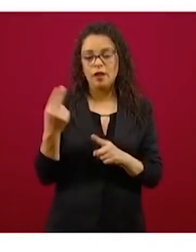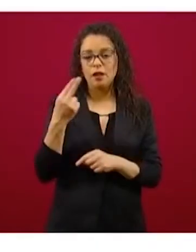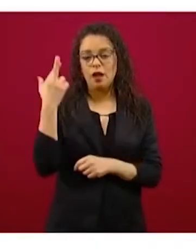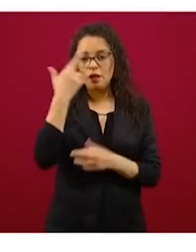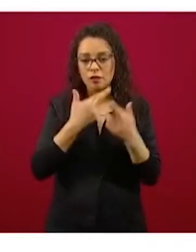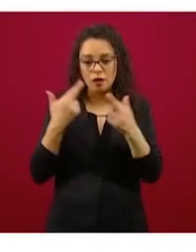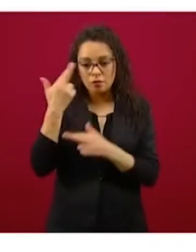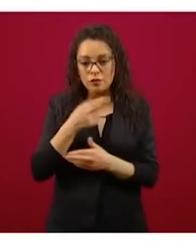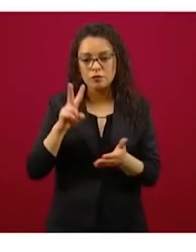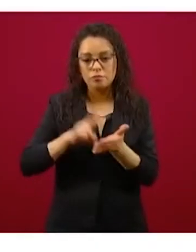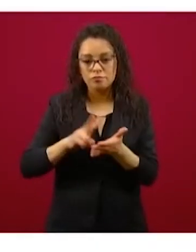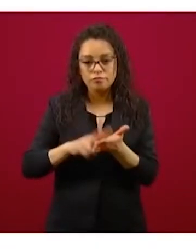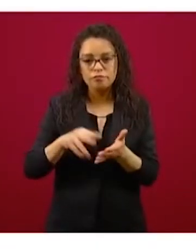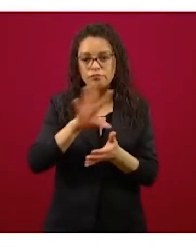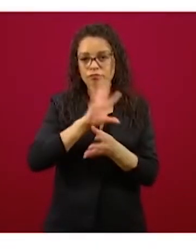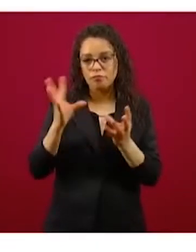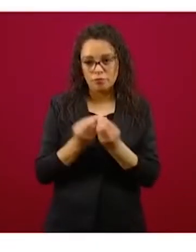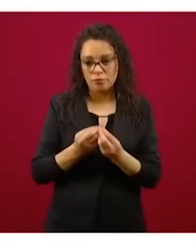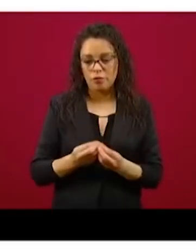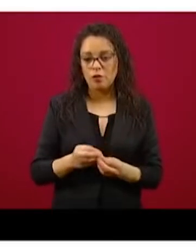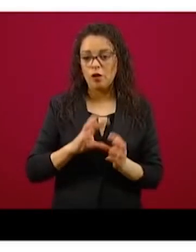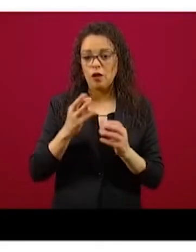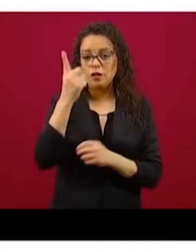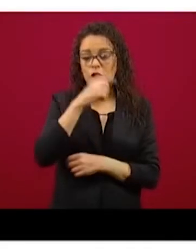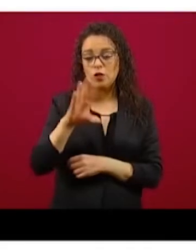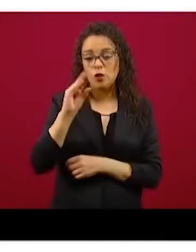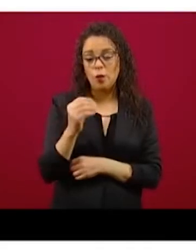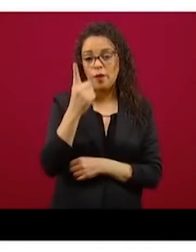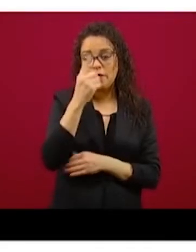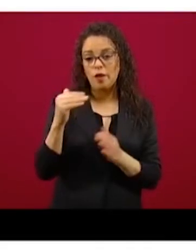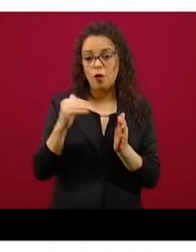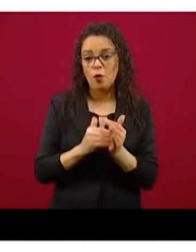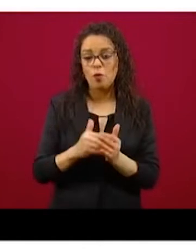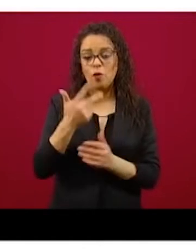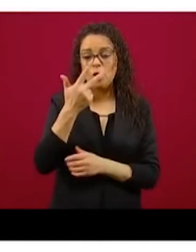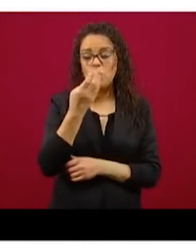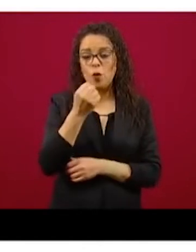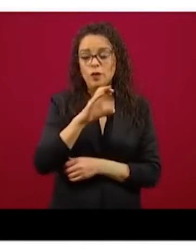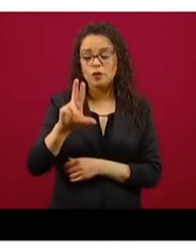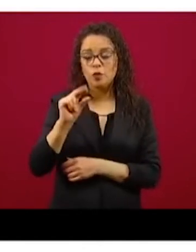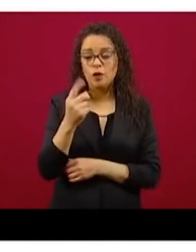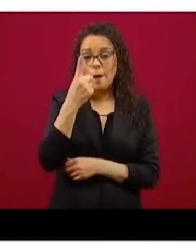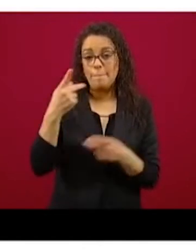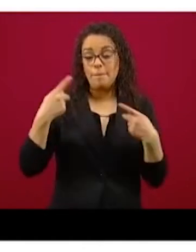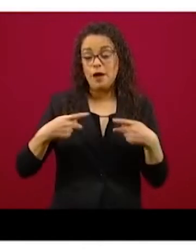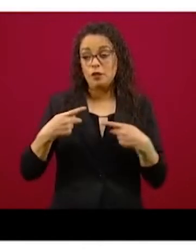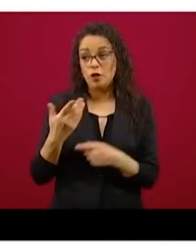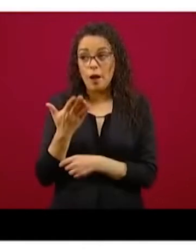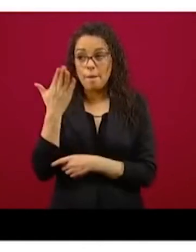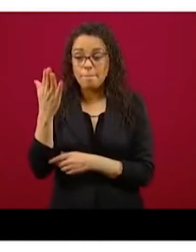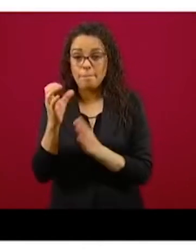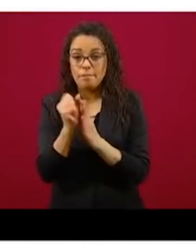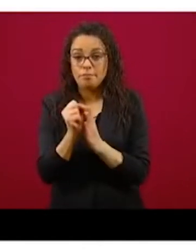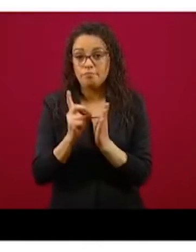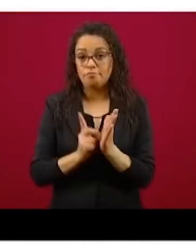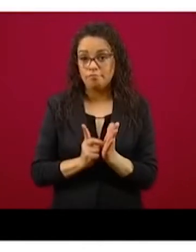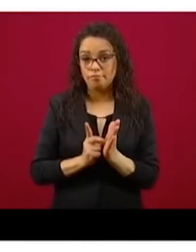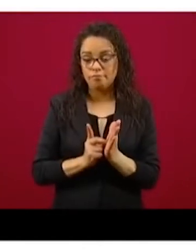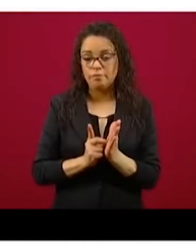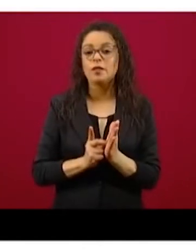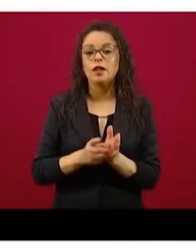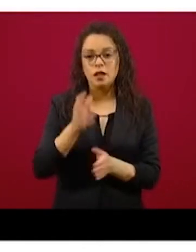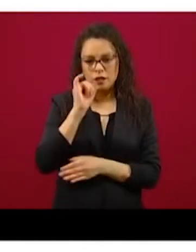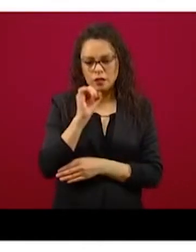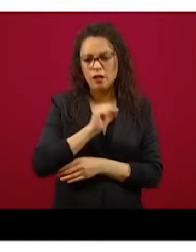suma total fue de 191 mil 981 personas que solicitaron y han recibido el